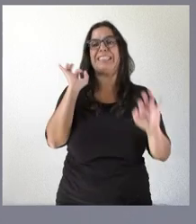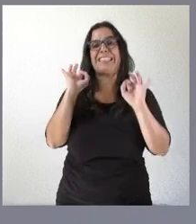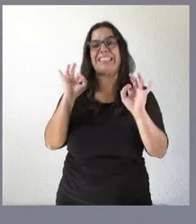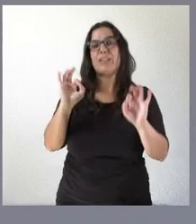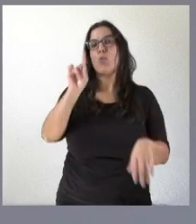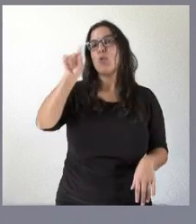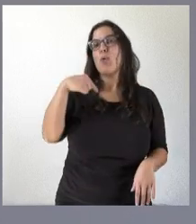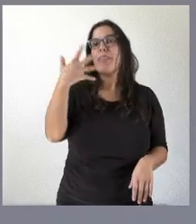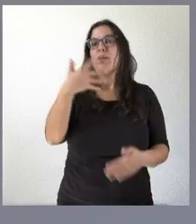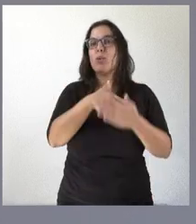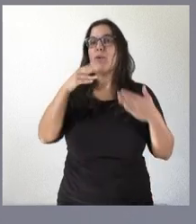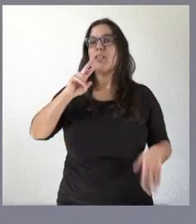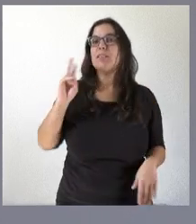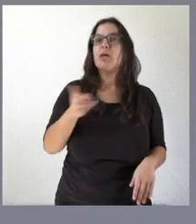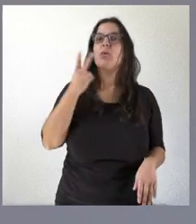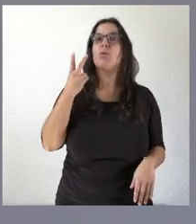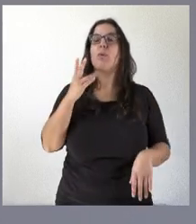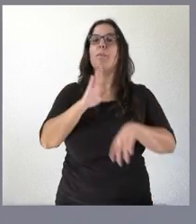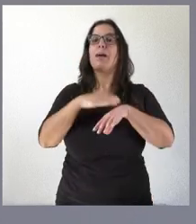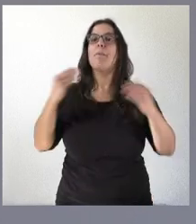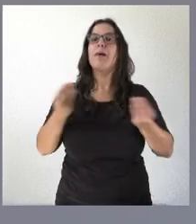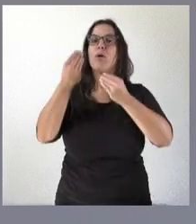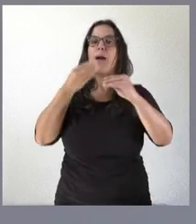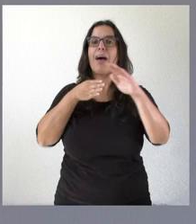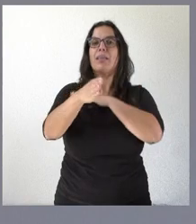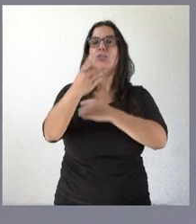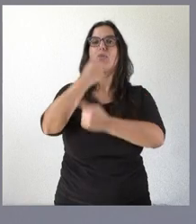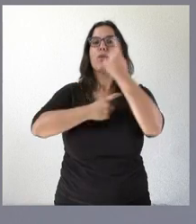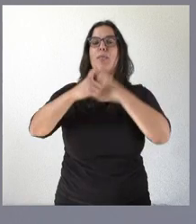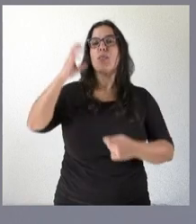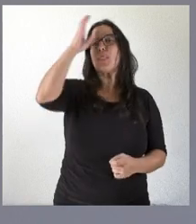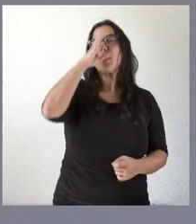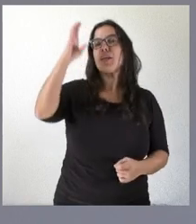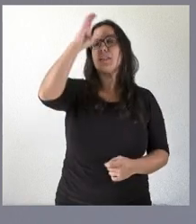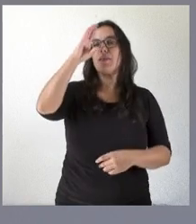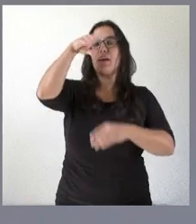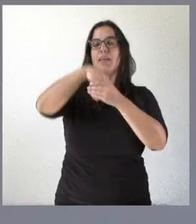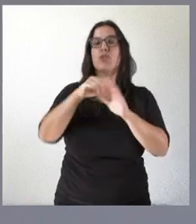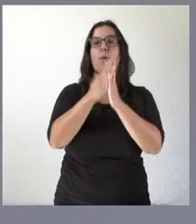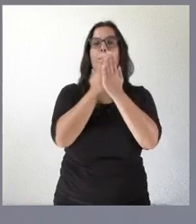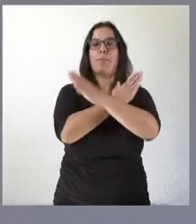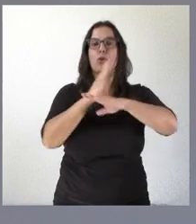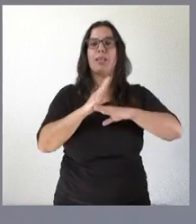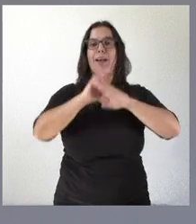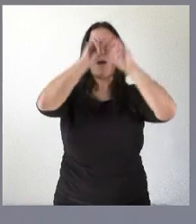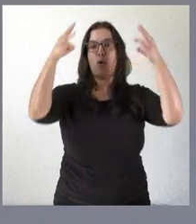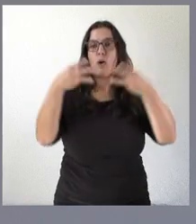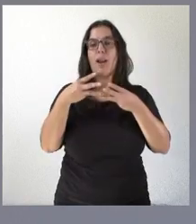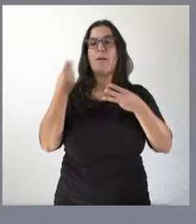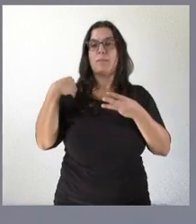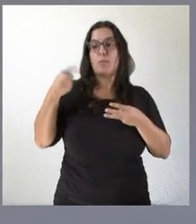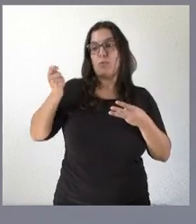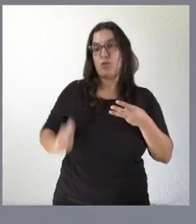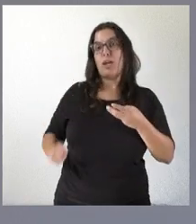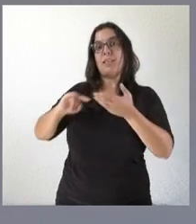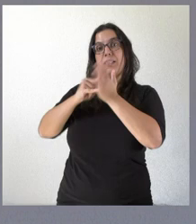1,5 millones de euros para mejorar el acceso a la información científica en la biblioteca online que disponen los profesionales